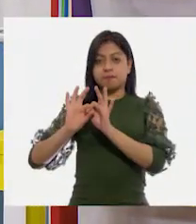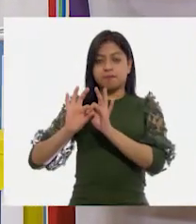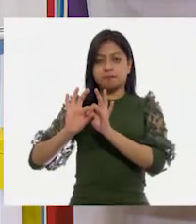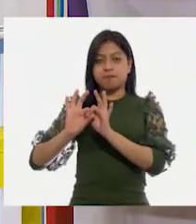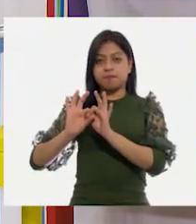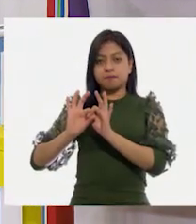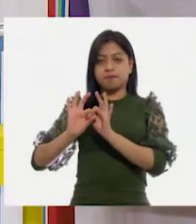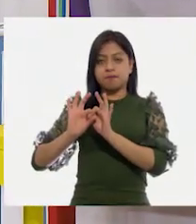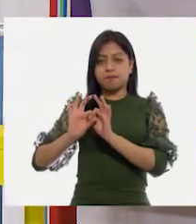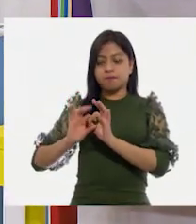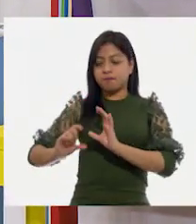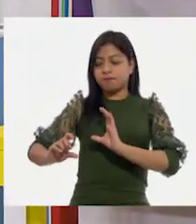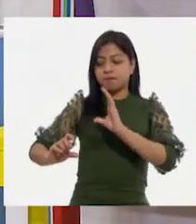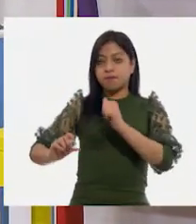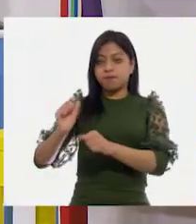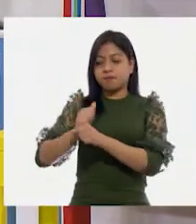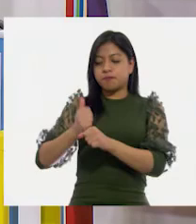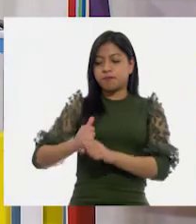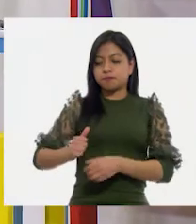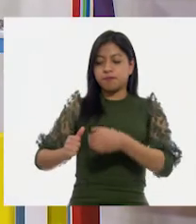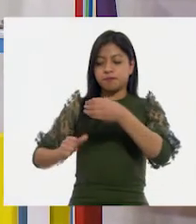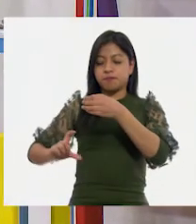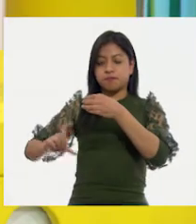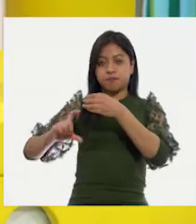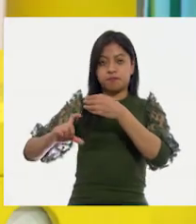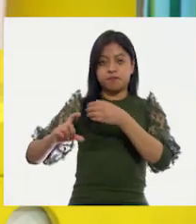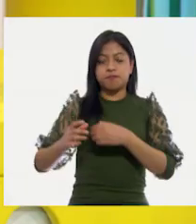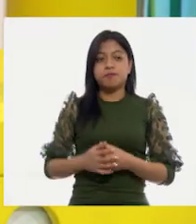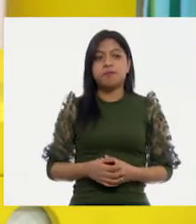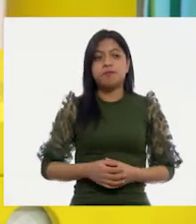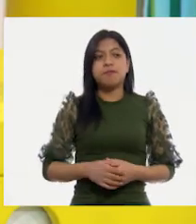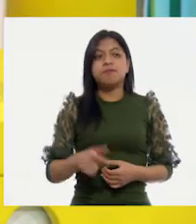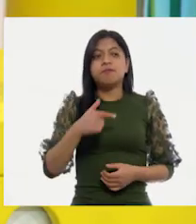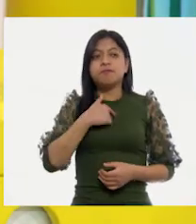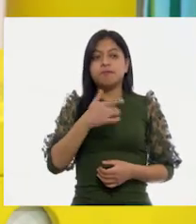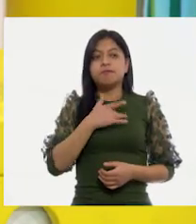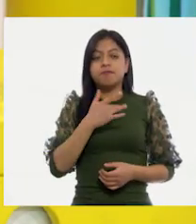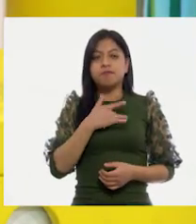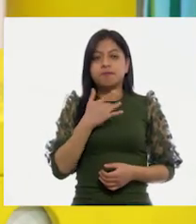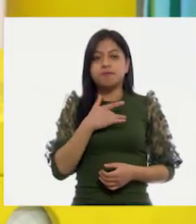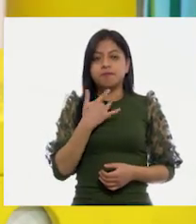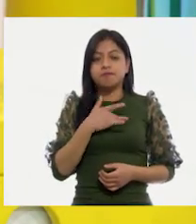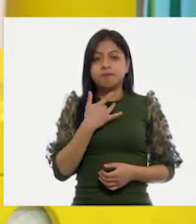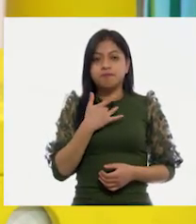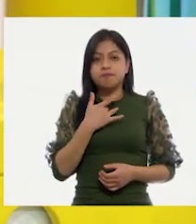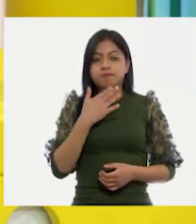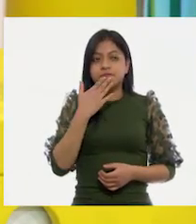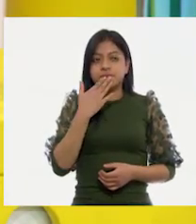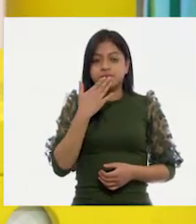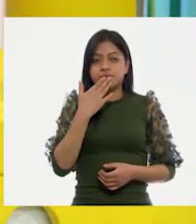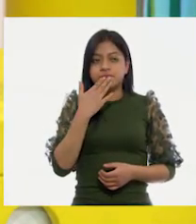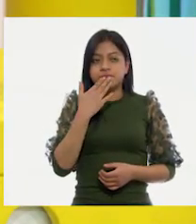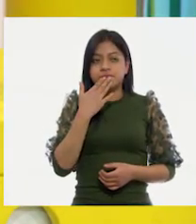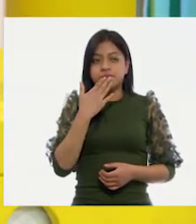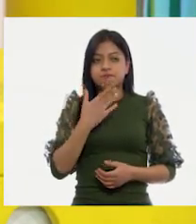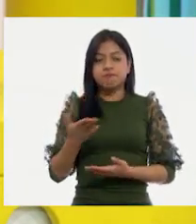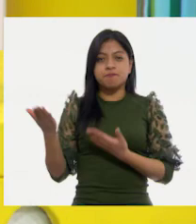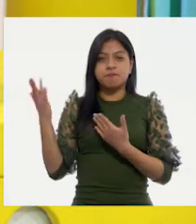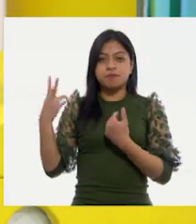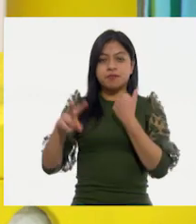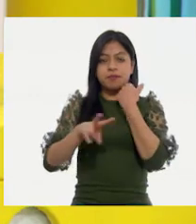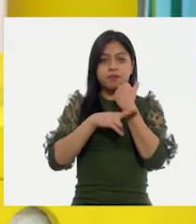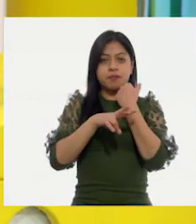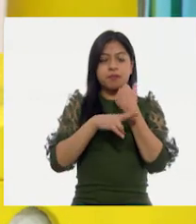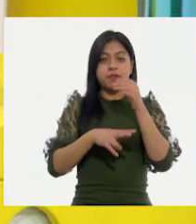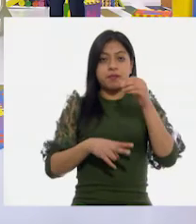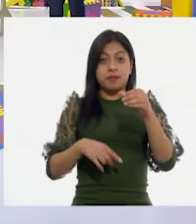botellas? ¿Qué será? Yo creo que con este